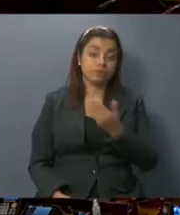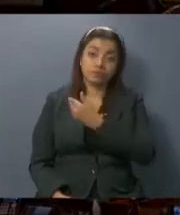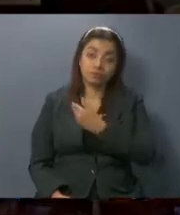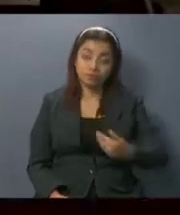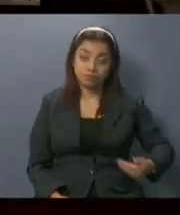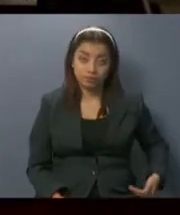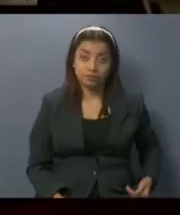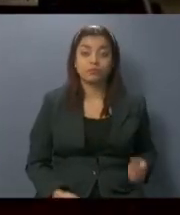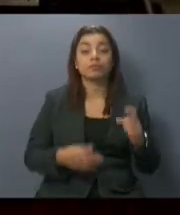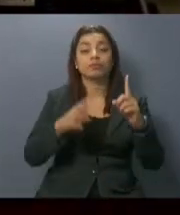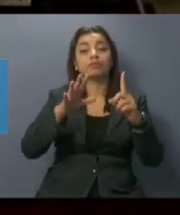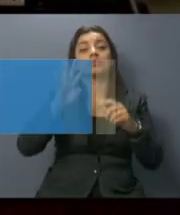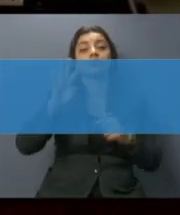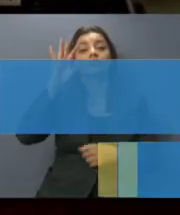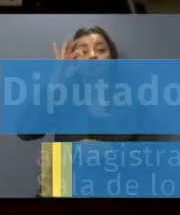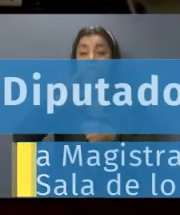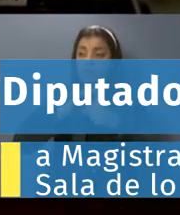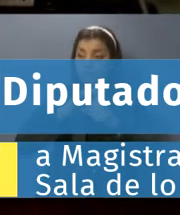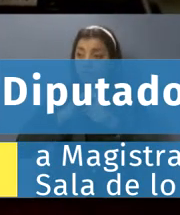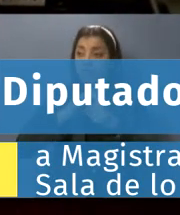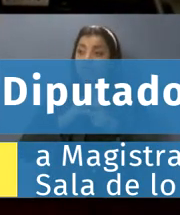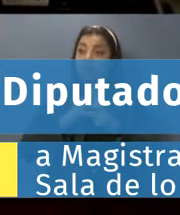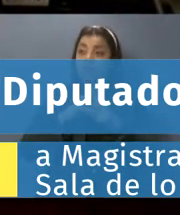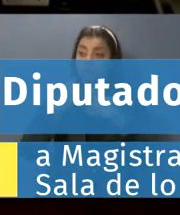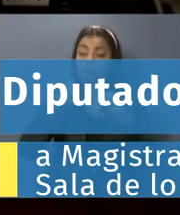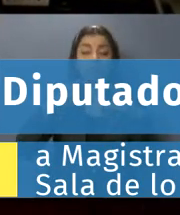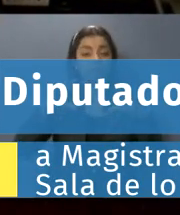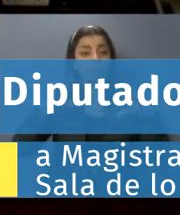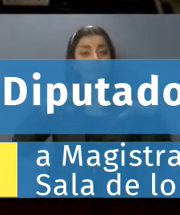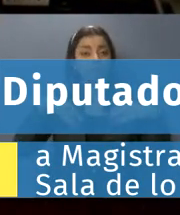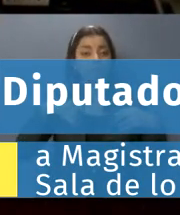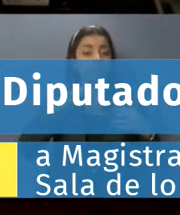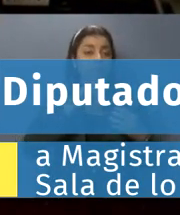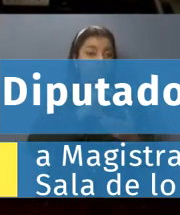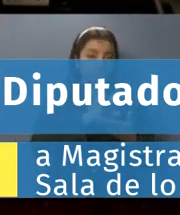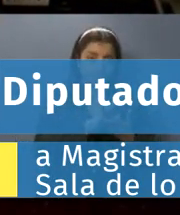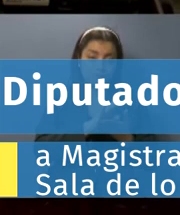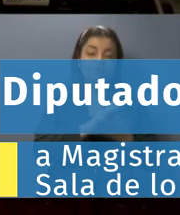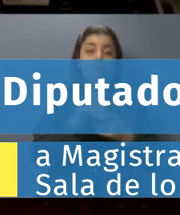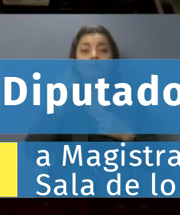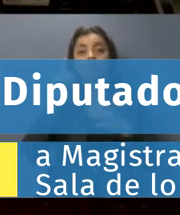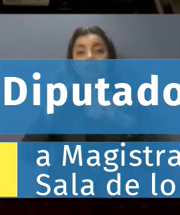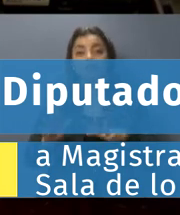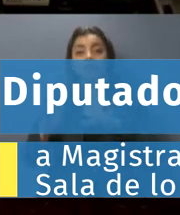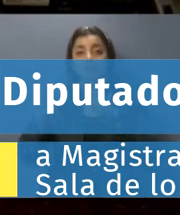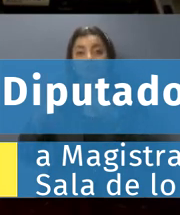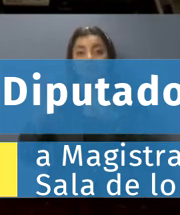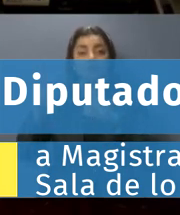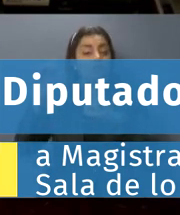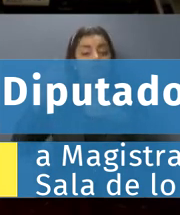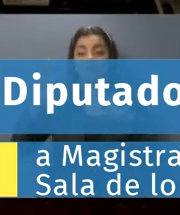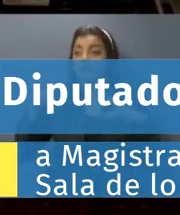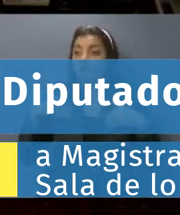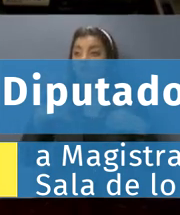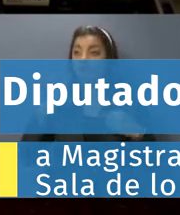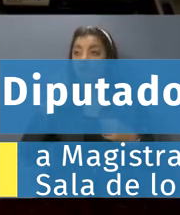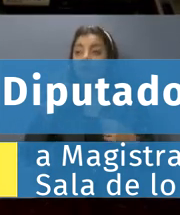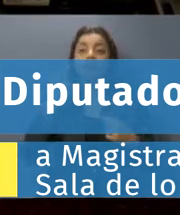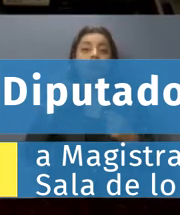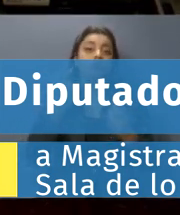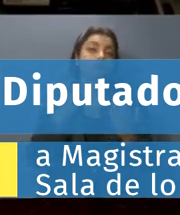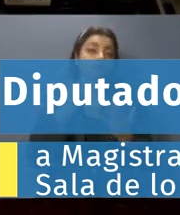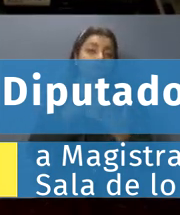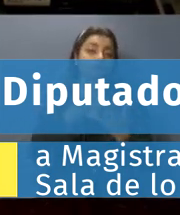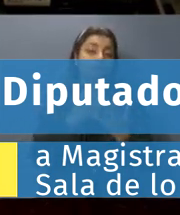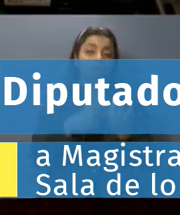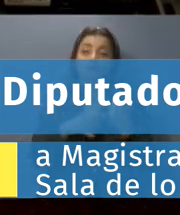Con 64 votos a favor, 19 votos en contra y uno ausente. Así tomada la